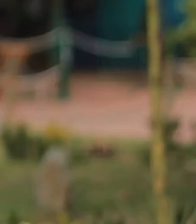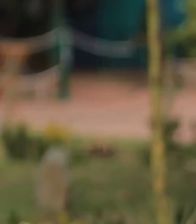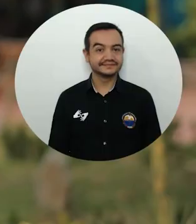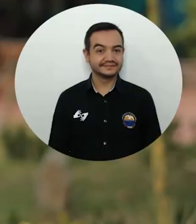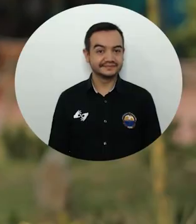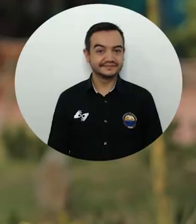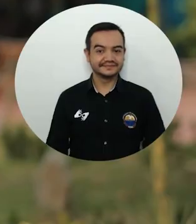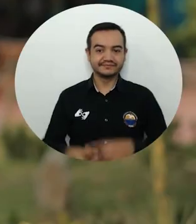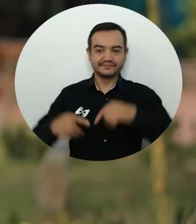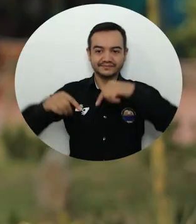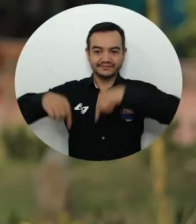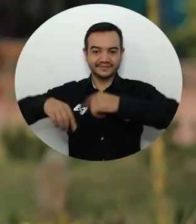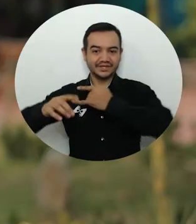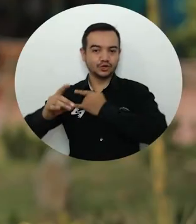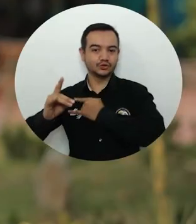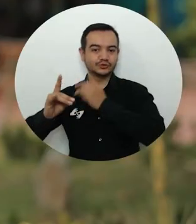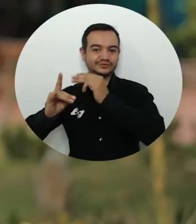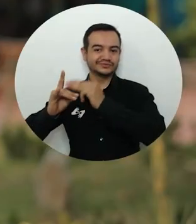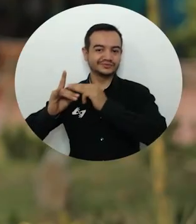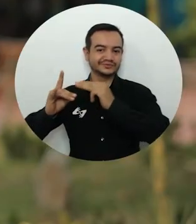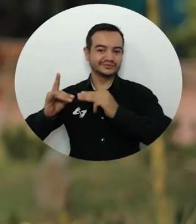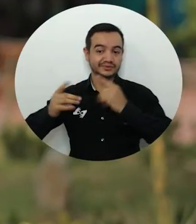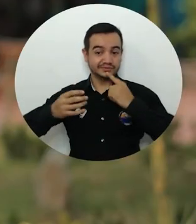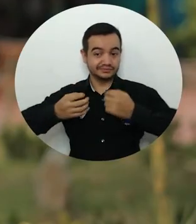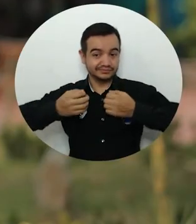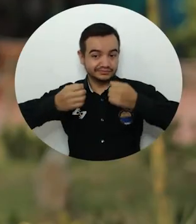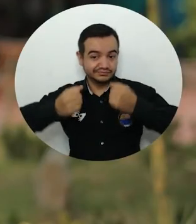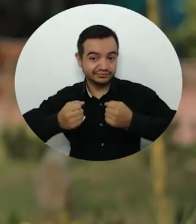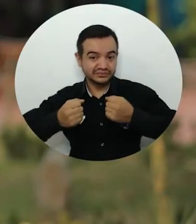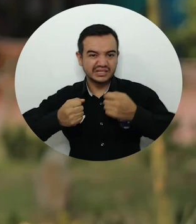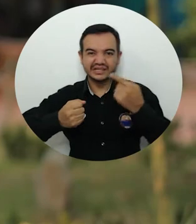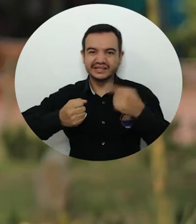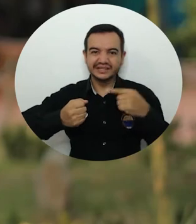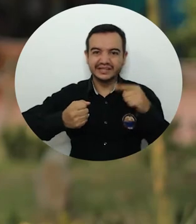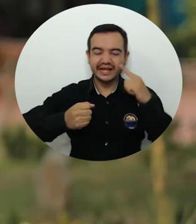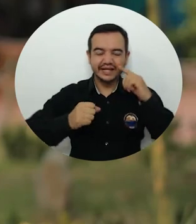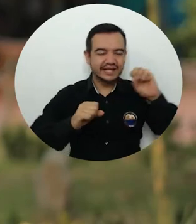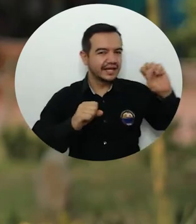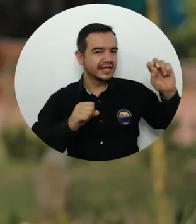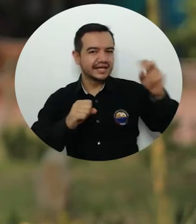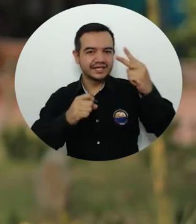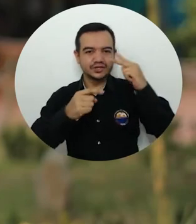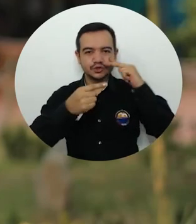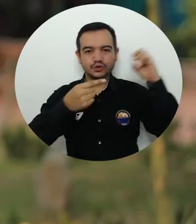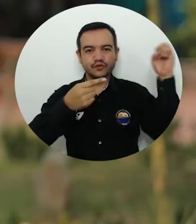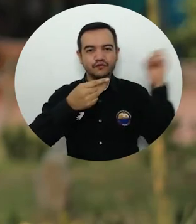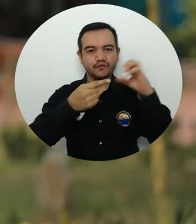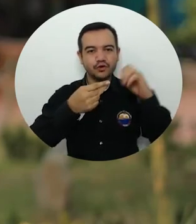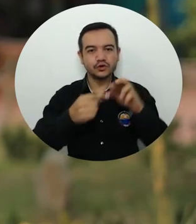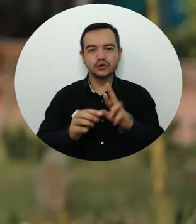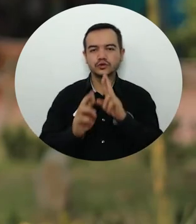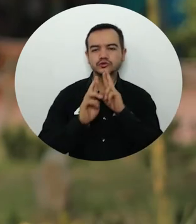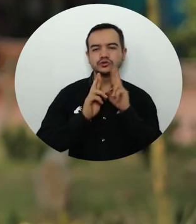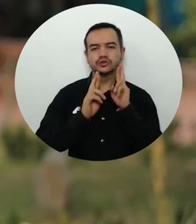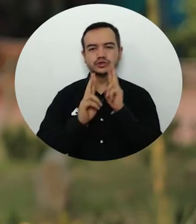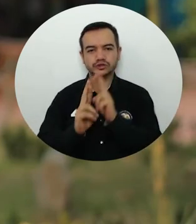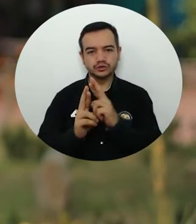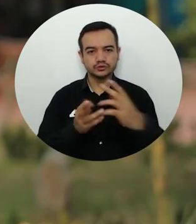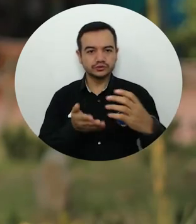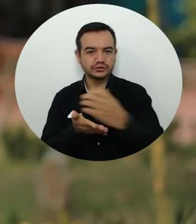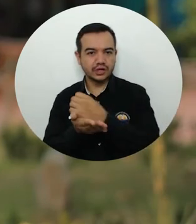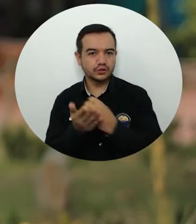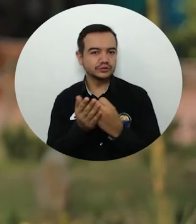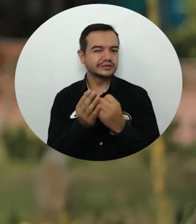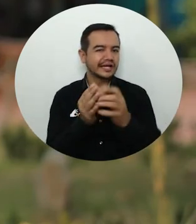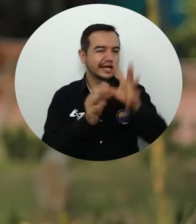El campus de nuestra Casa de Estudios Superiores acogió las acciones del segundo Foro Internacional de Resultados de Aprendizaje, el cual